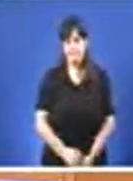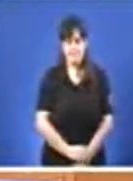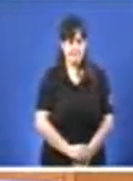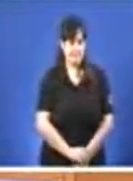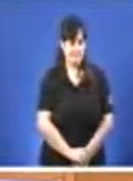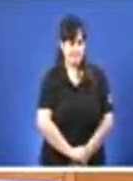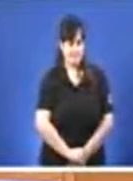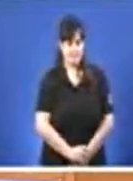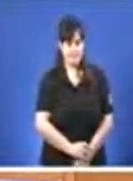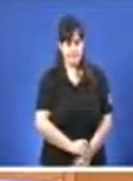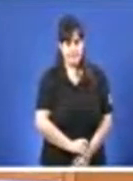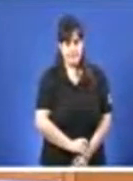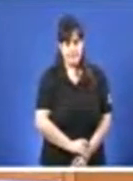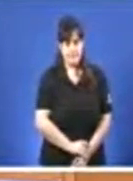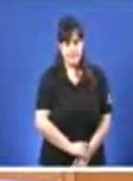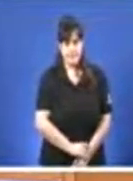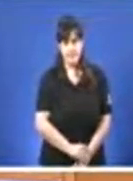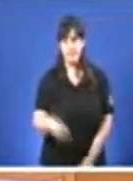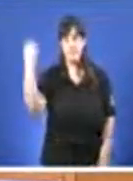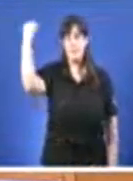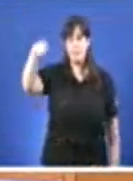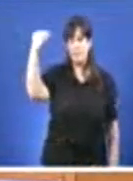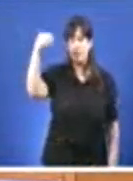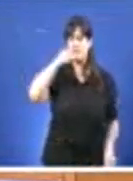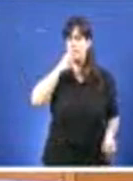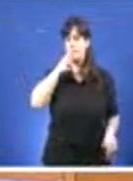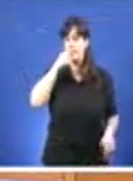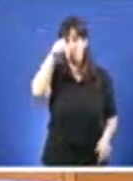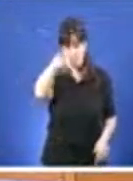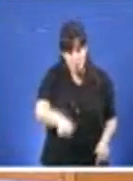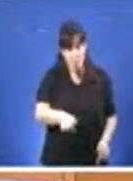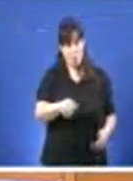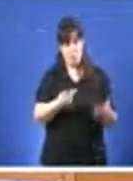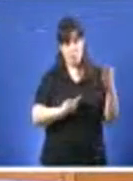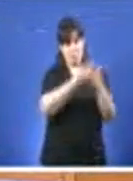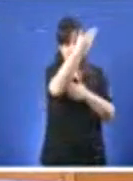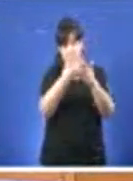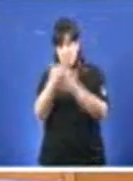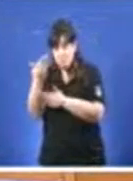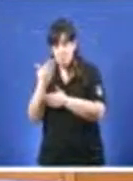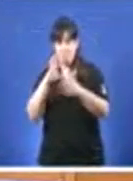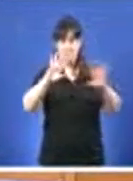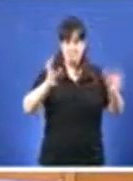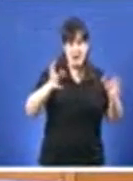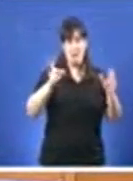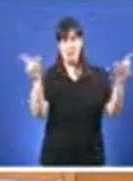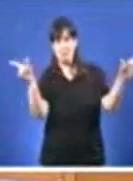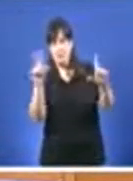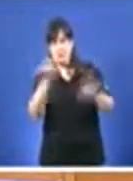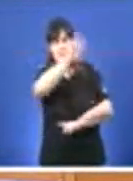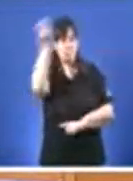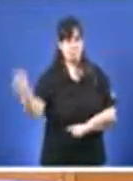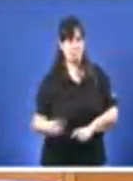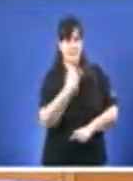Senor Presidente, os seus medios de comunicación ofrecen unha imaxe desoladora